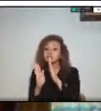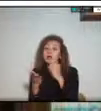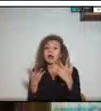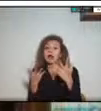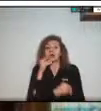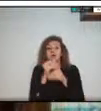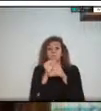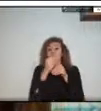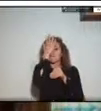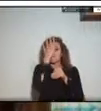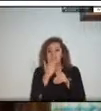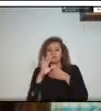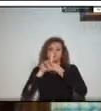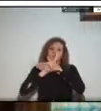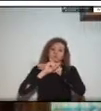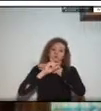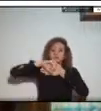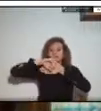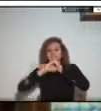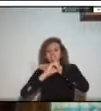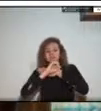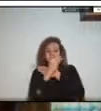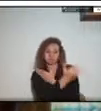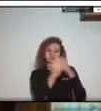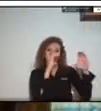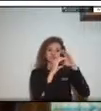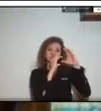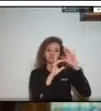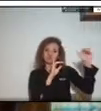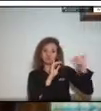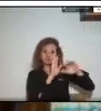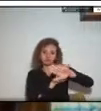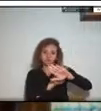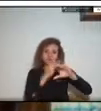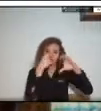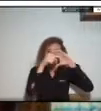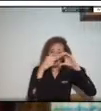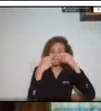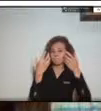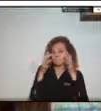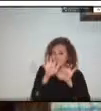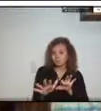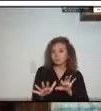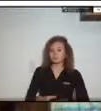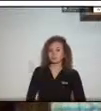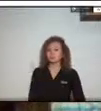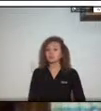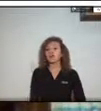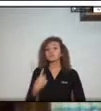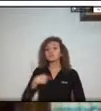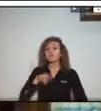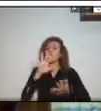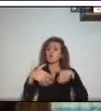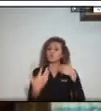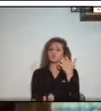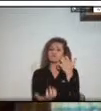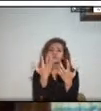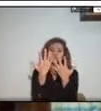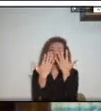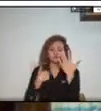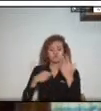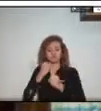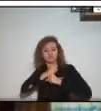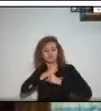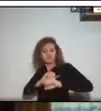cuales se pueden comunicar y como nosotros hemos venido trabajando para afrontar la afectación de la fauna silvestre nuestro